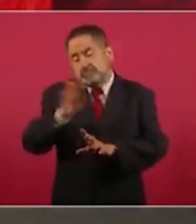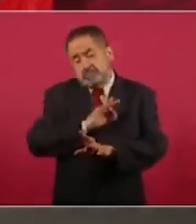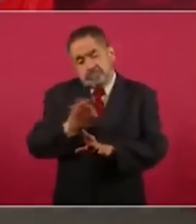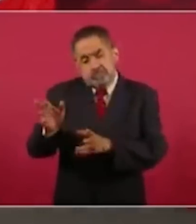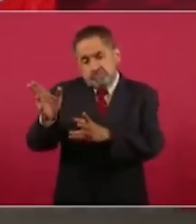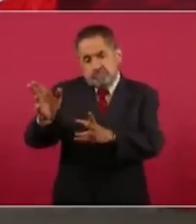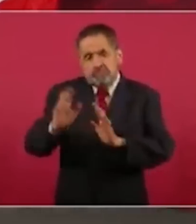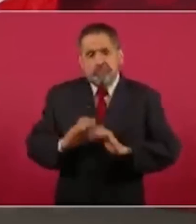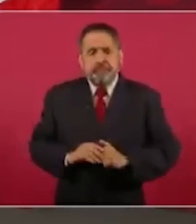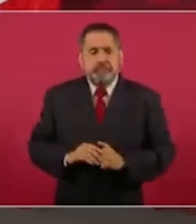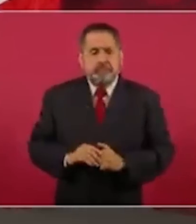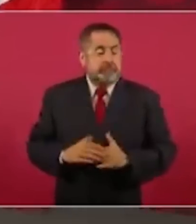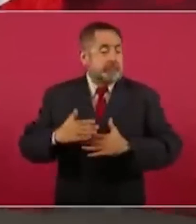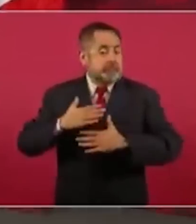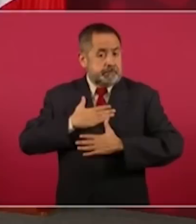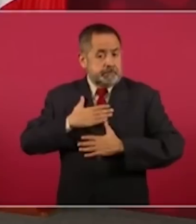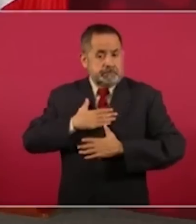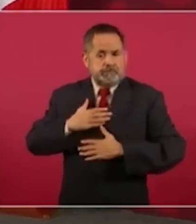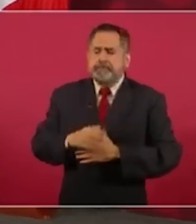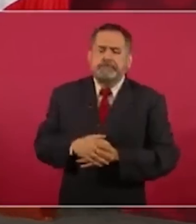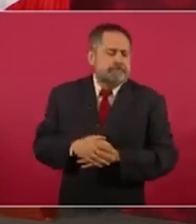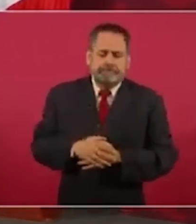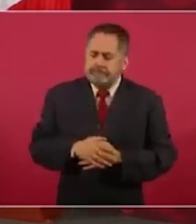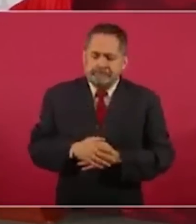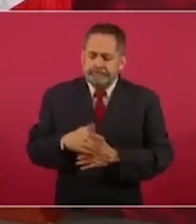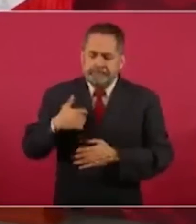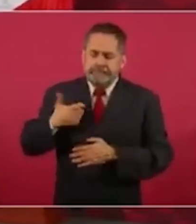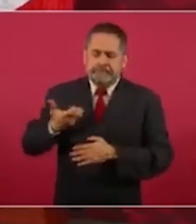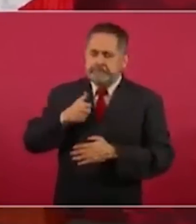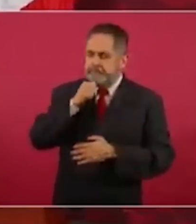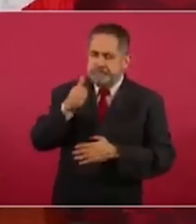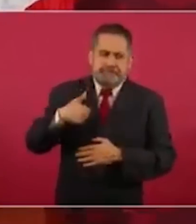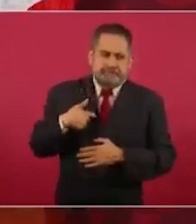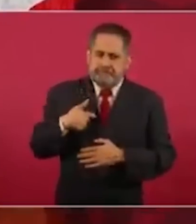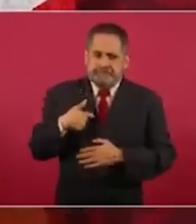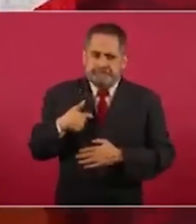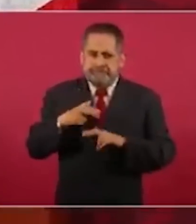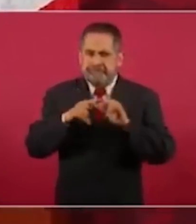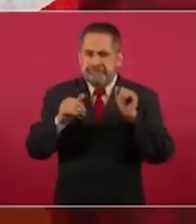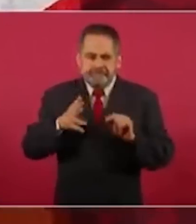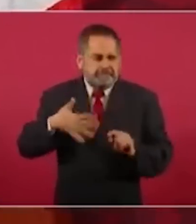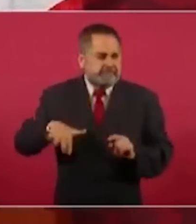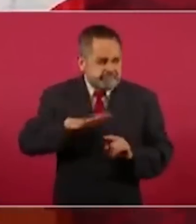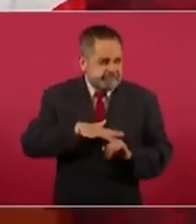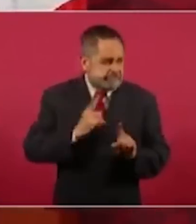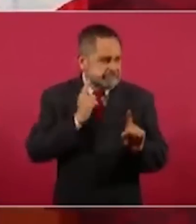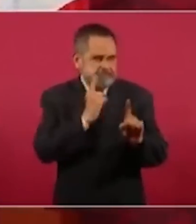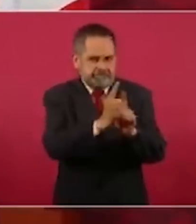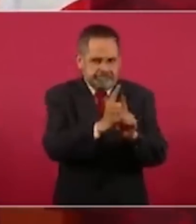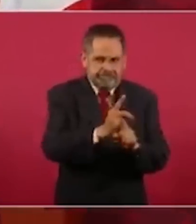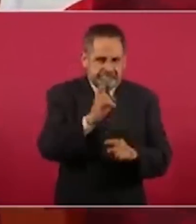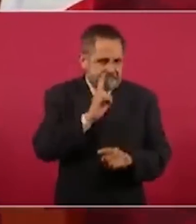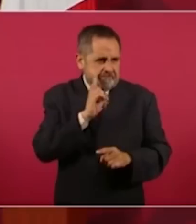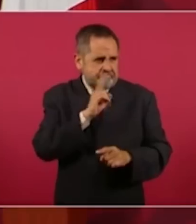nosotros no llevamos a cabo ninguna persecución política,